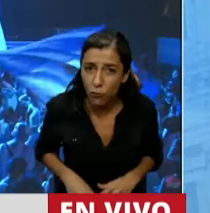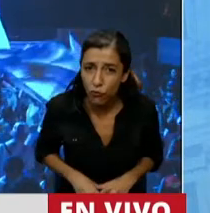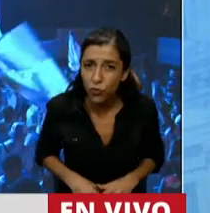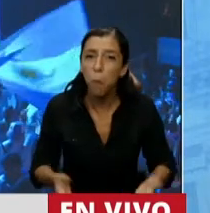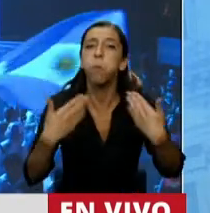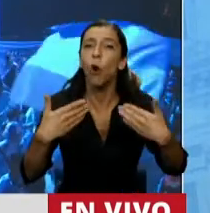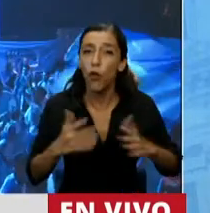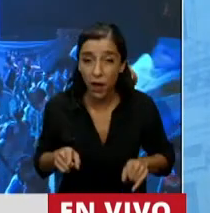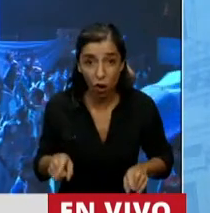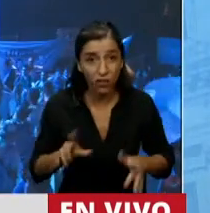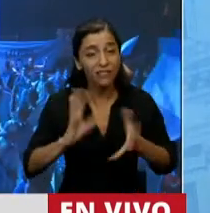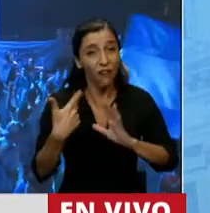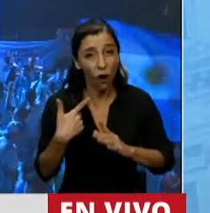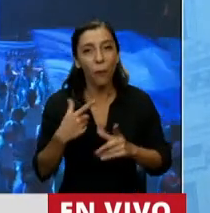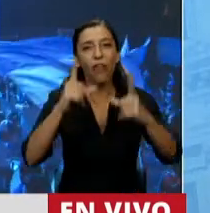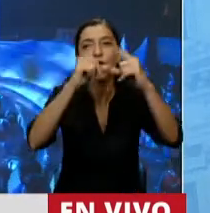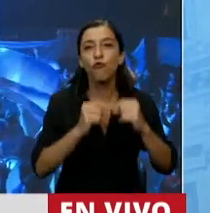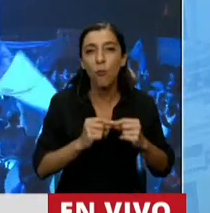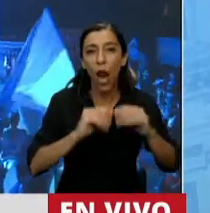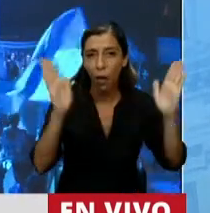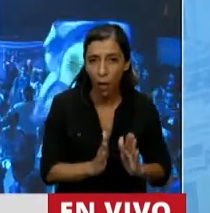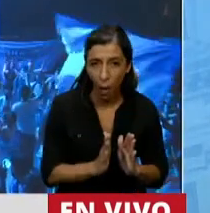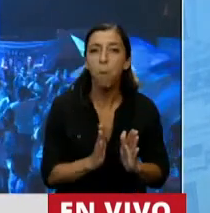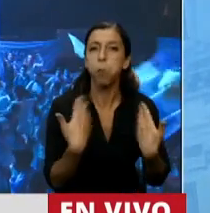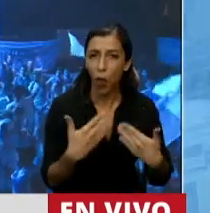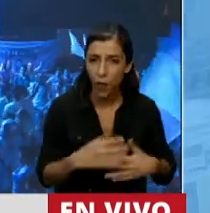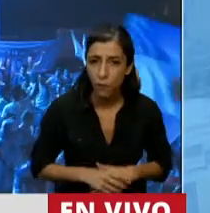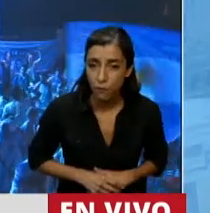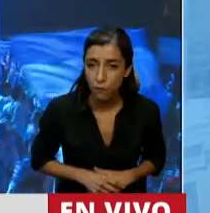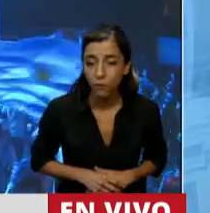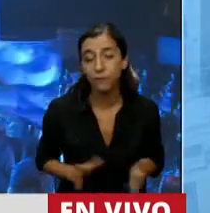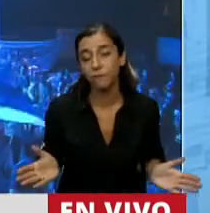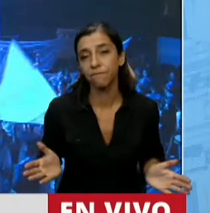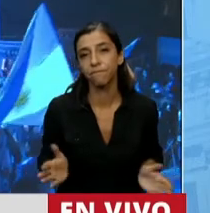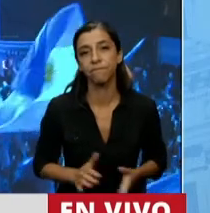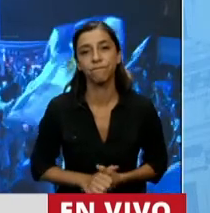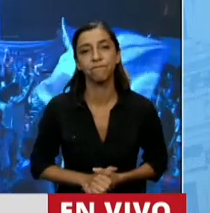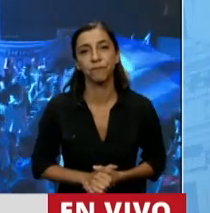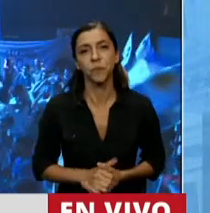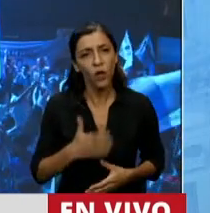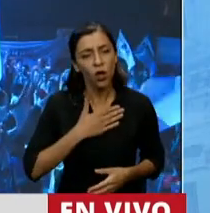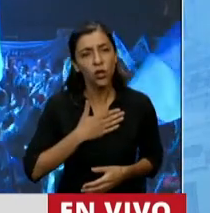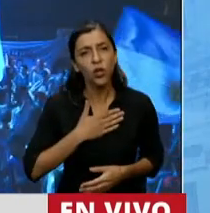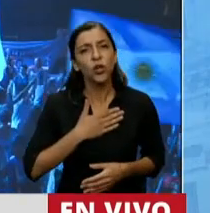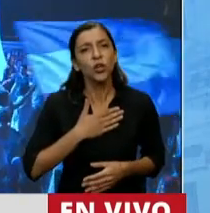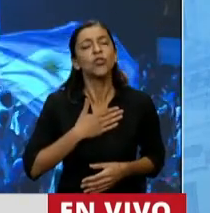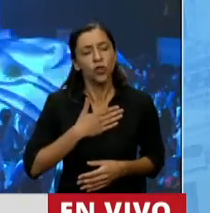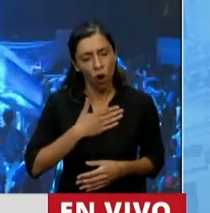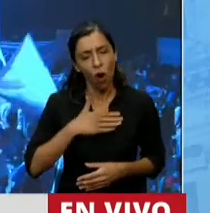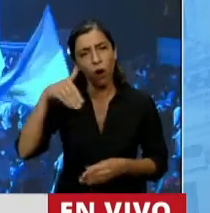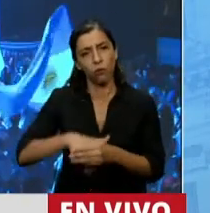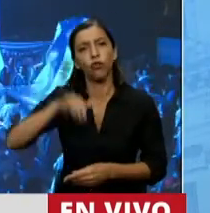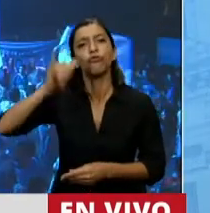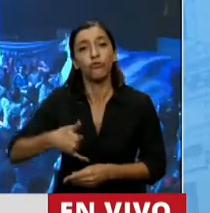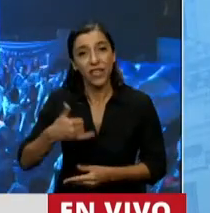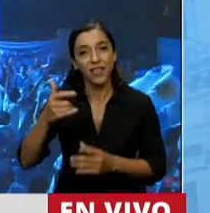estos indicadores sociales que deben avergonzarnos a todos. Voy a acompañar, presidente, el proyecto de los mil días porque